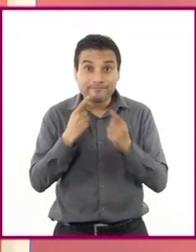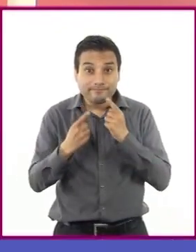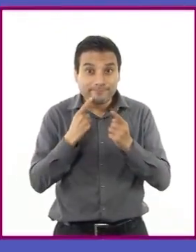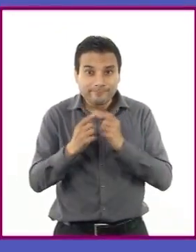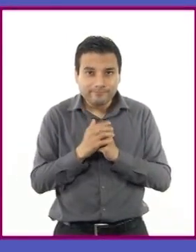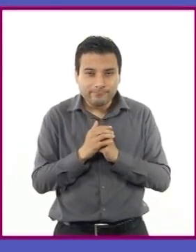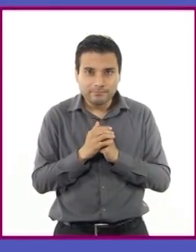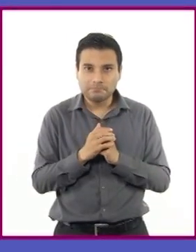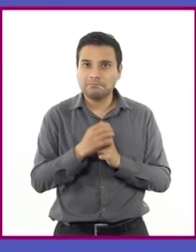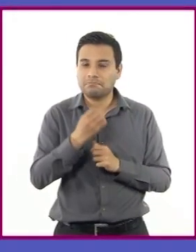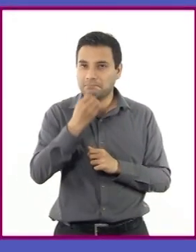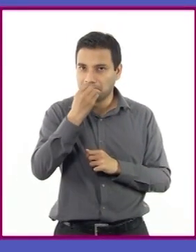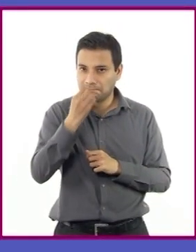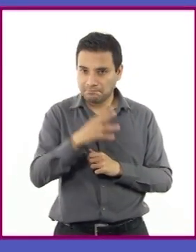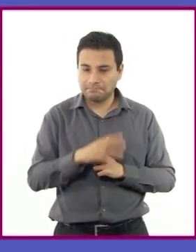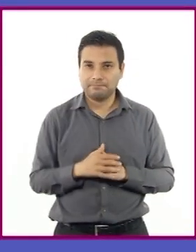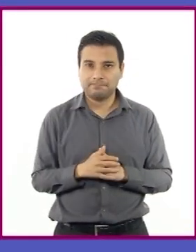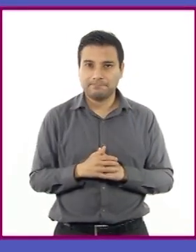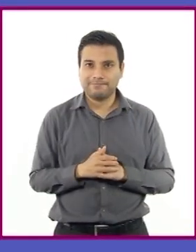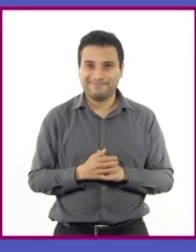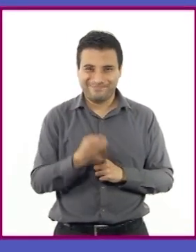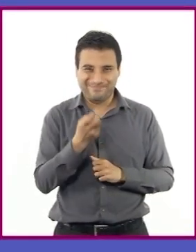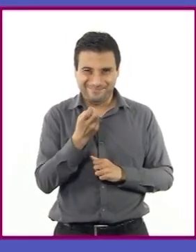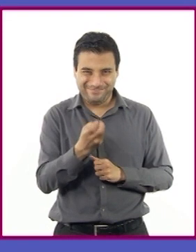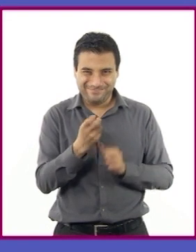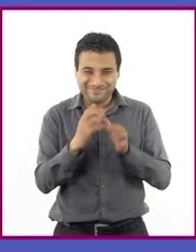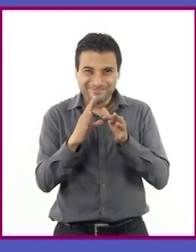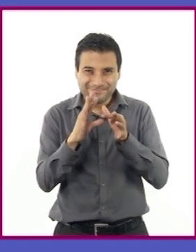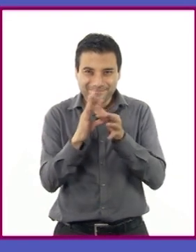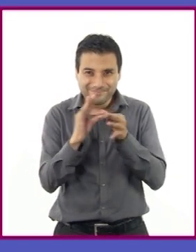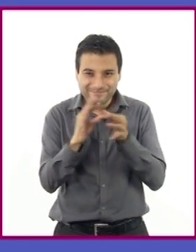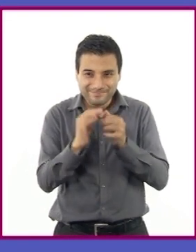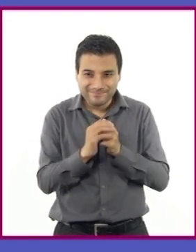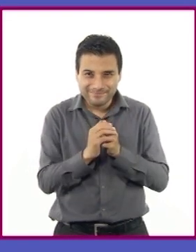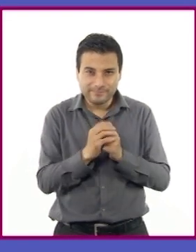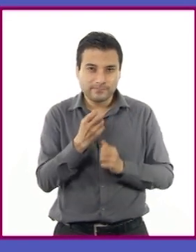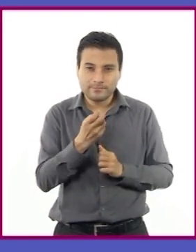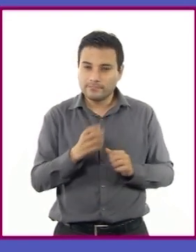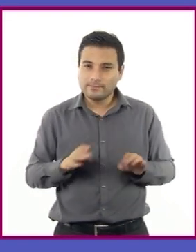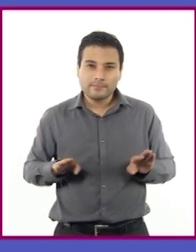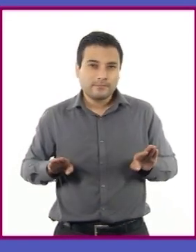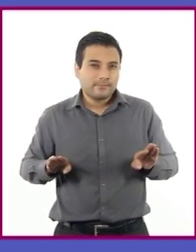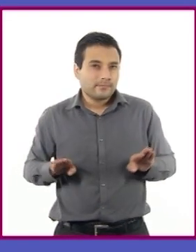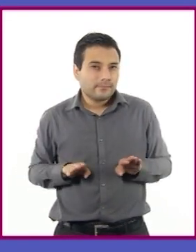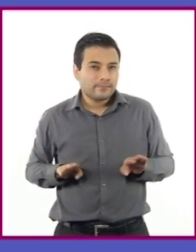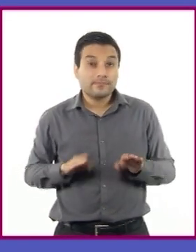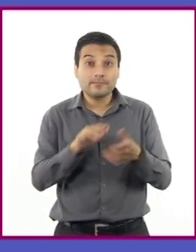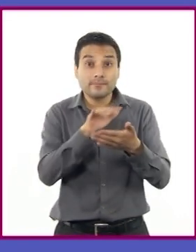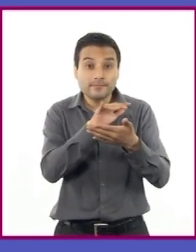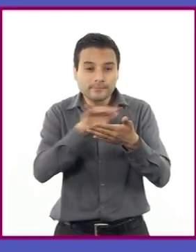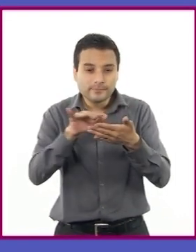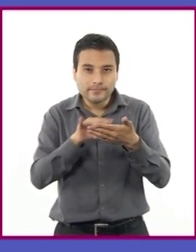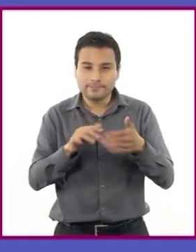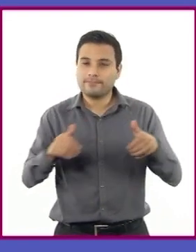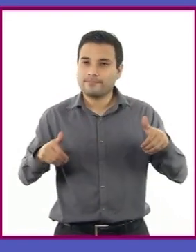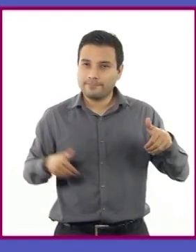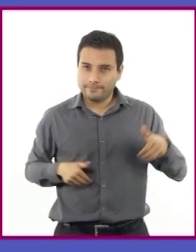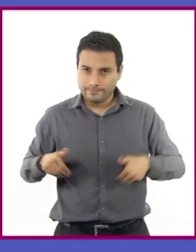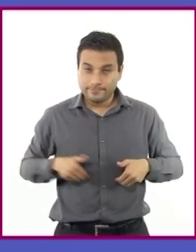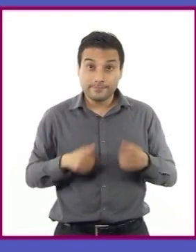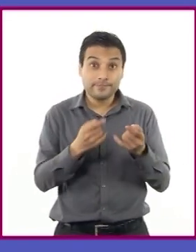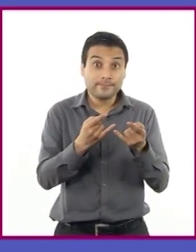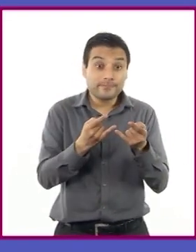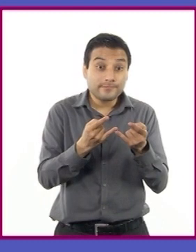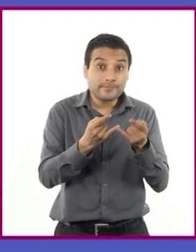interactúen. Esto que acabas de mencionar es una de las características de los textos teatrales. La historia